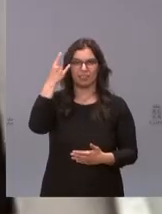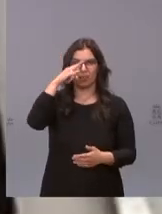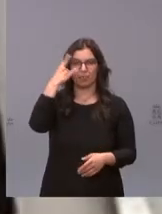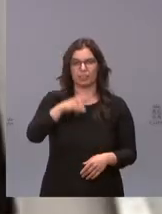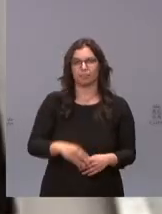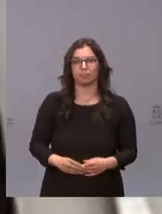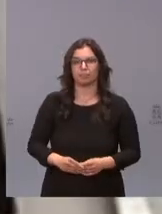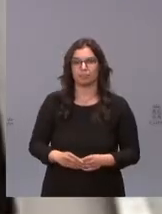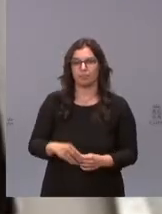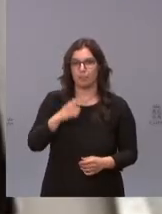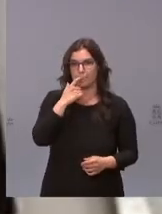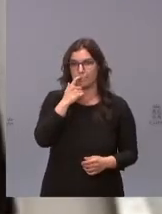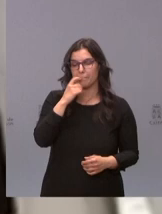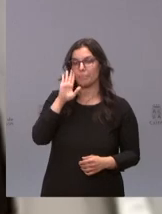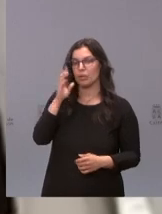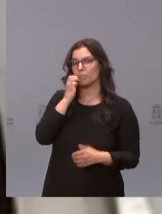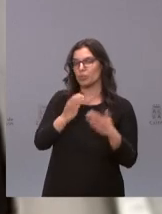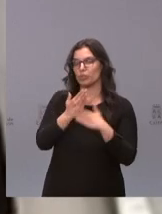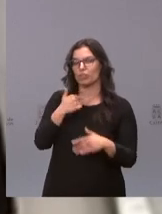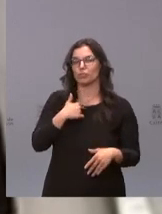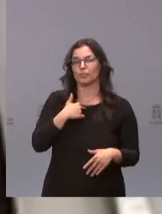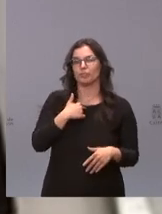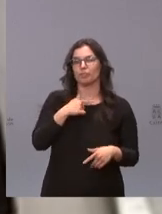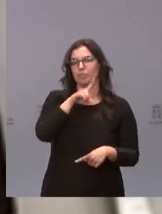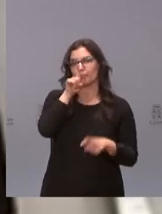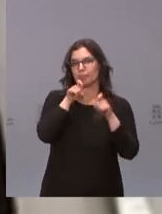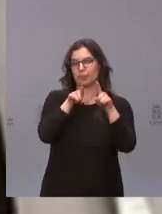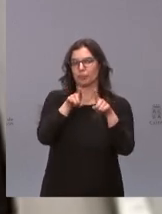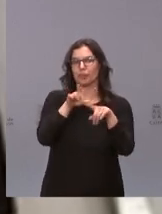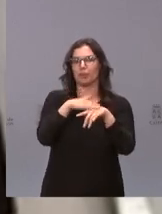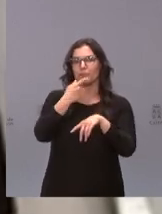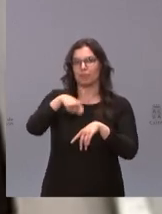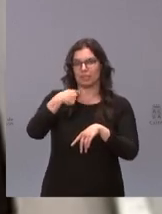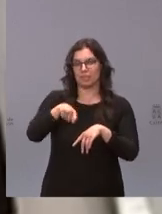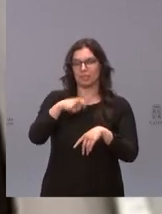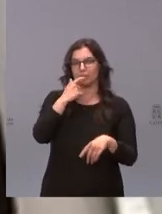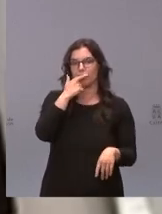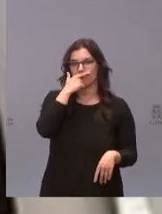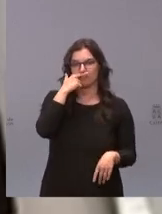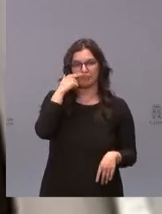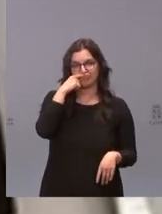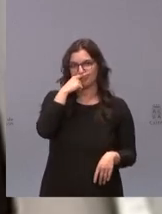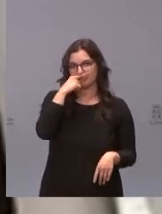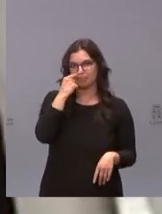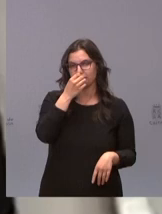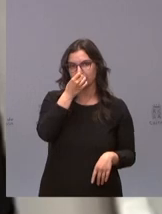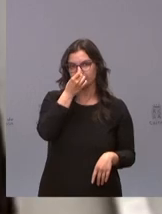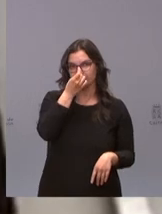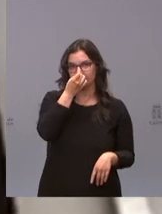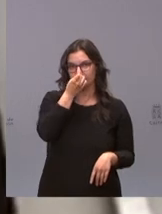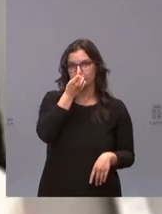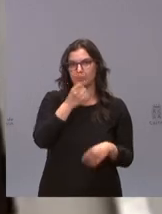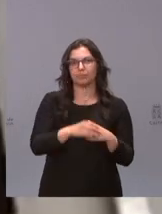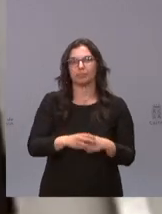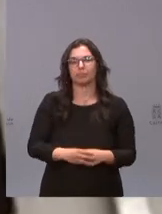Hola buenos días yo tenía una pregunta para el presidente ya sé que es avanzar